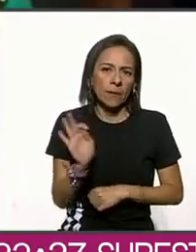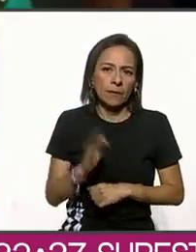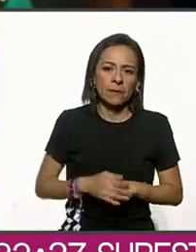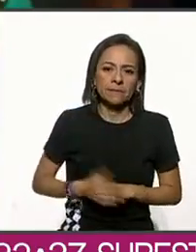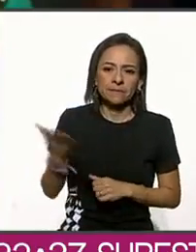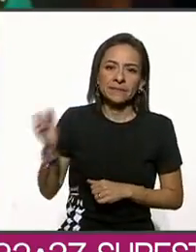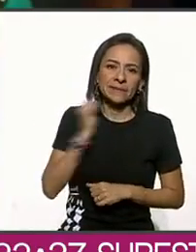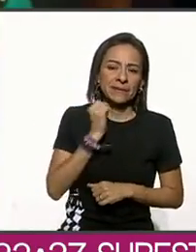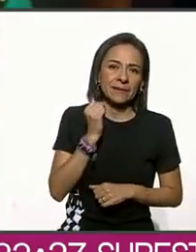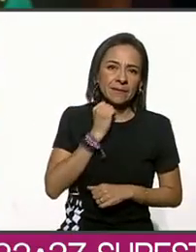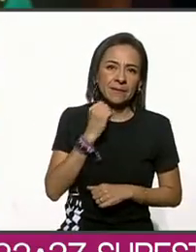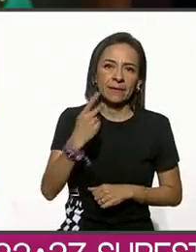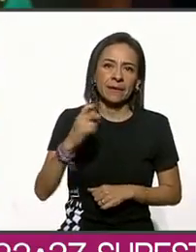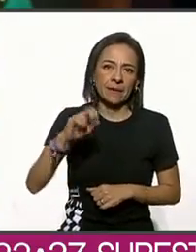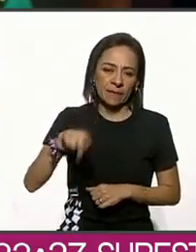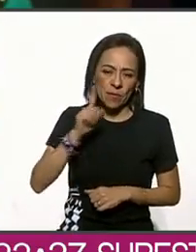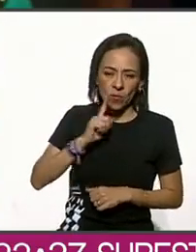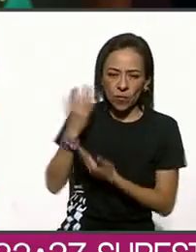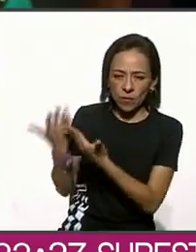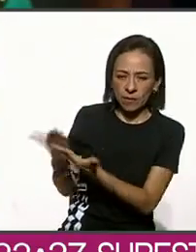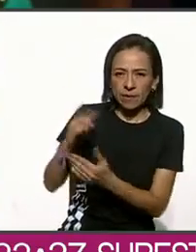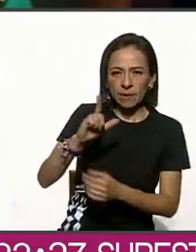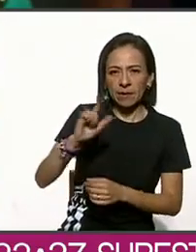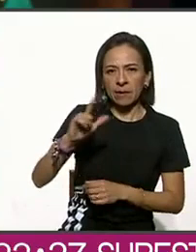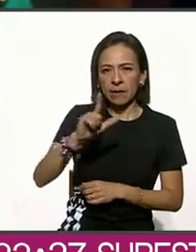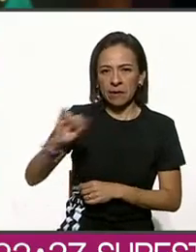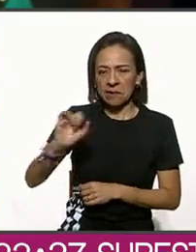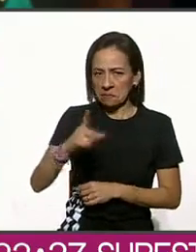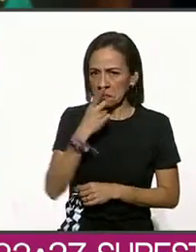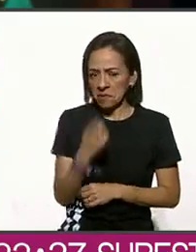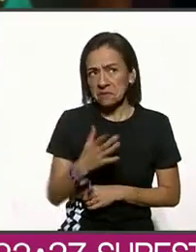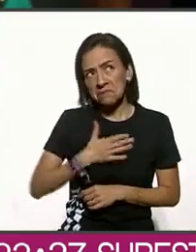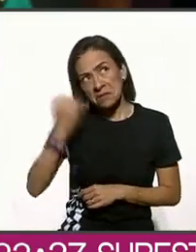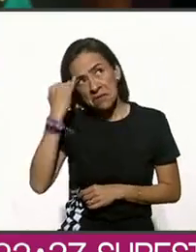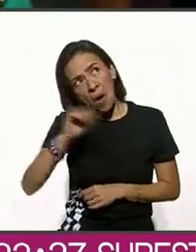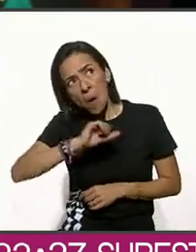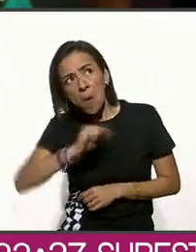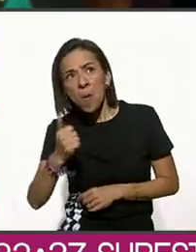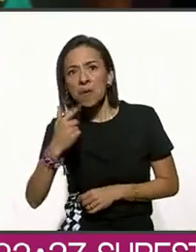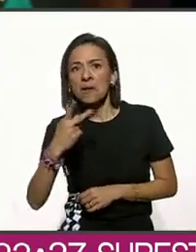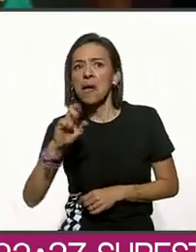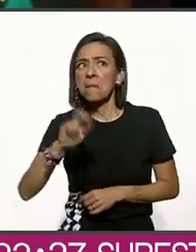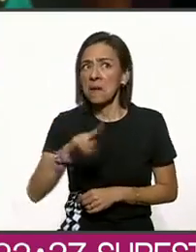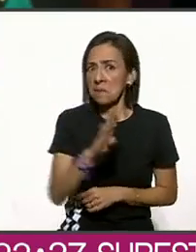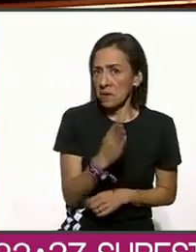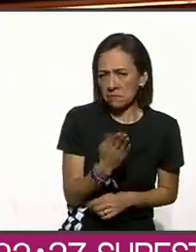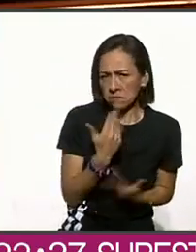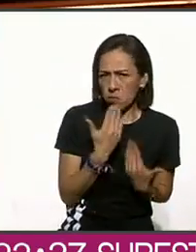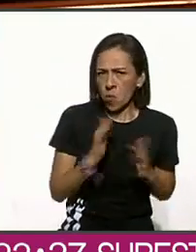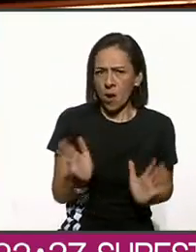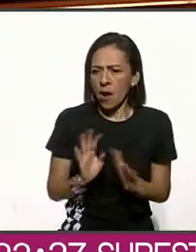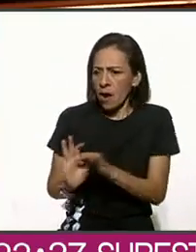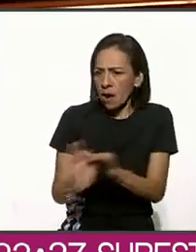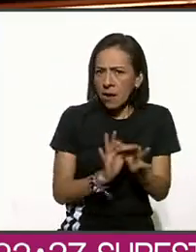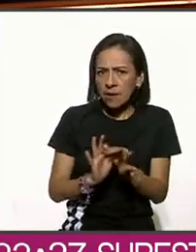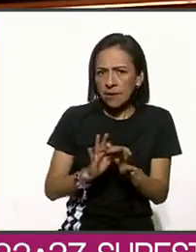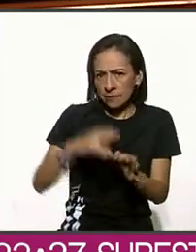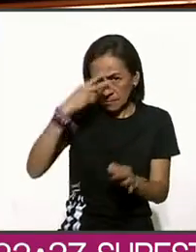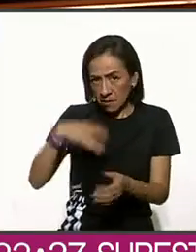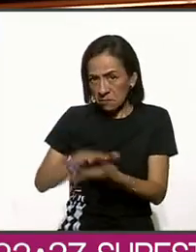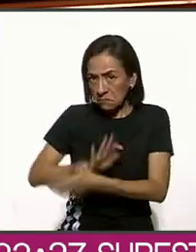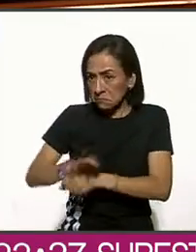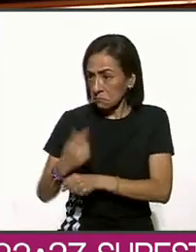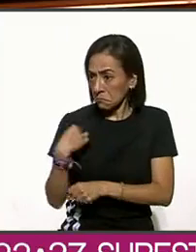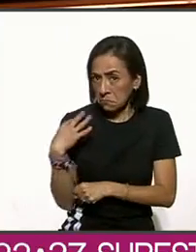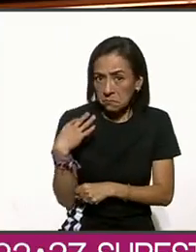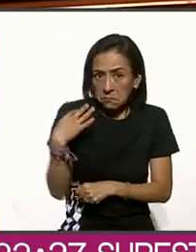La senadora de Acción Nacional, Lili Tellez, aseguró que no tiene plan B, por lo que si la alianza va por México o no la elige como candidata de